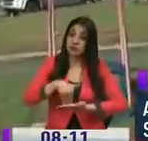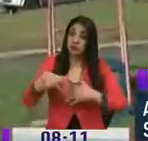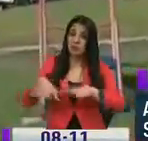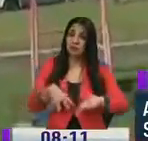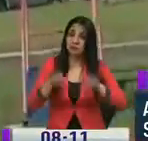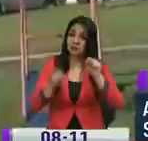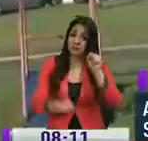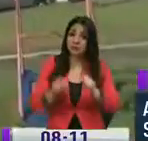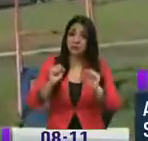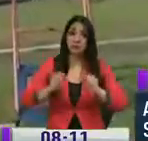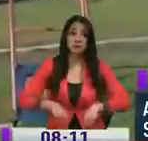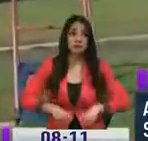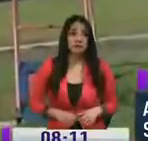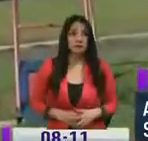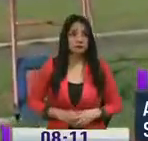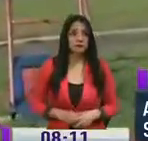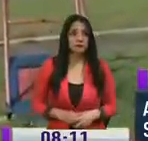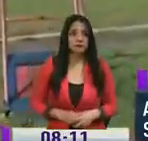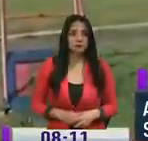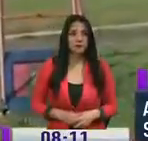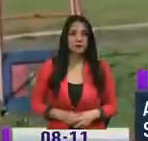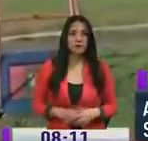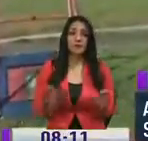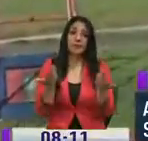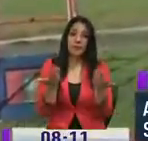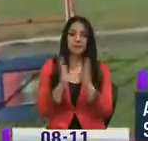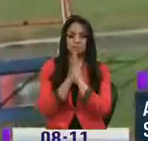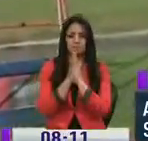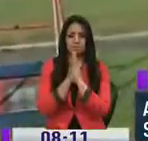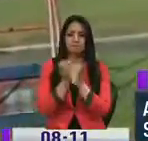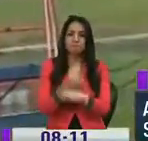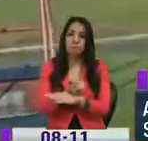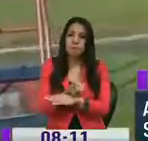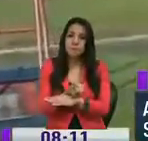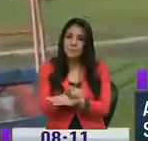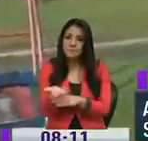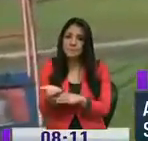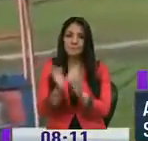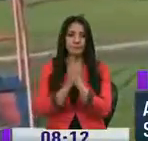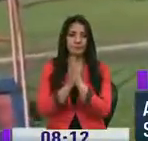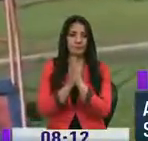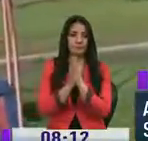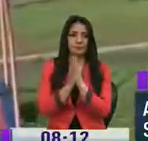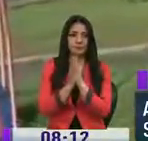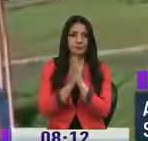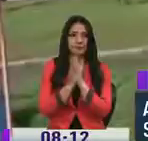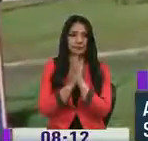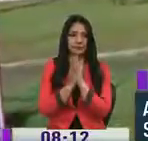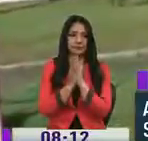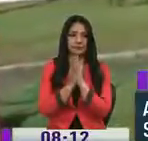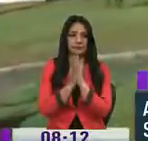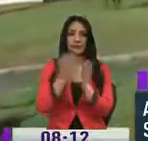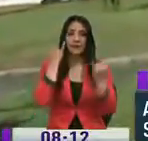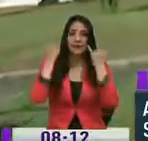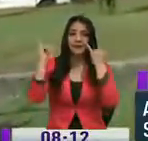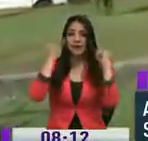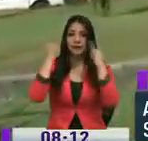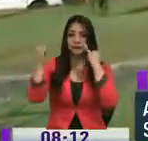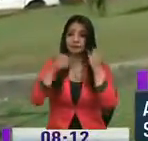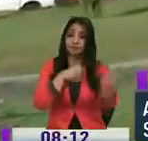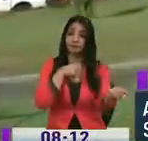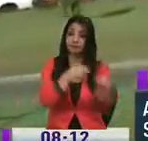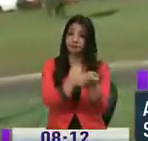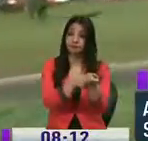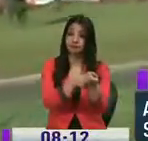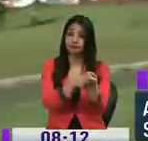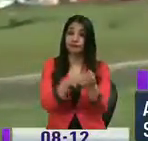gente del barrio. Entonces yo lo que sí les pediría a los vecinos es que ellos den ideas, nos aporten ideas, ingresen a la